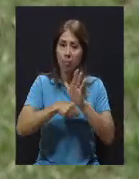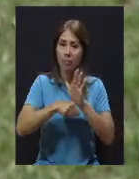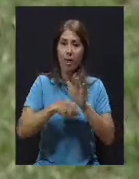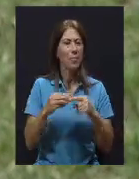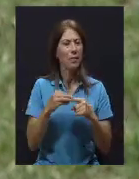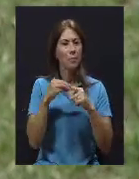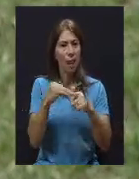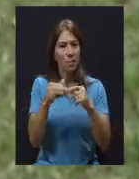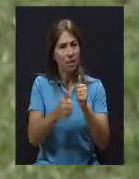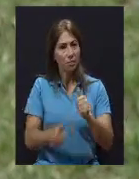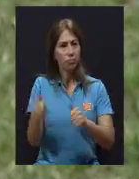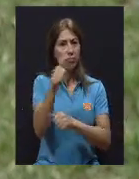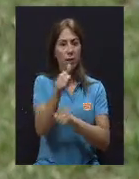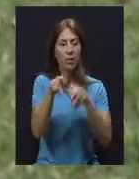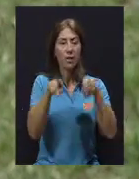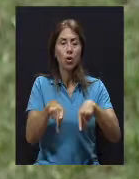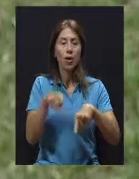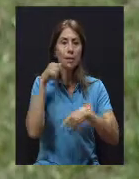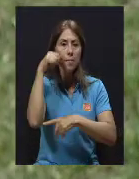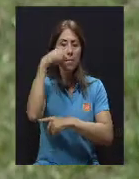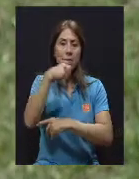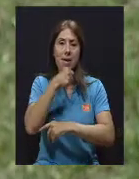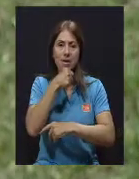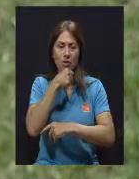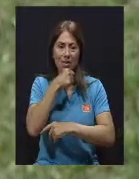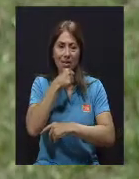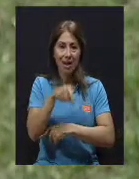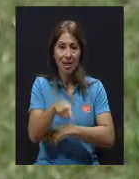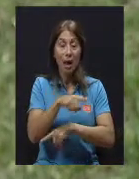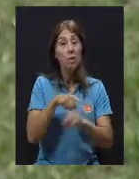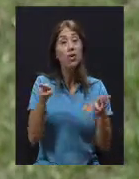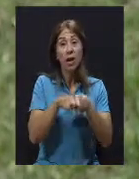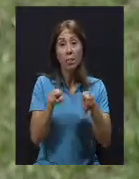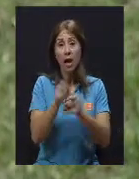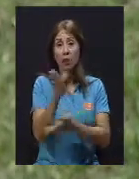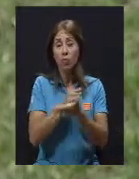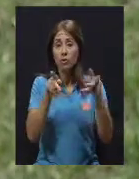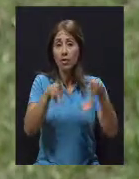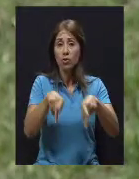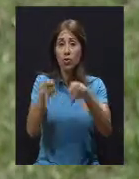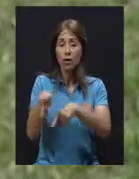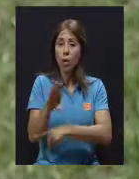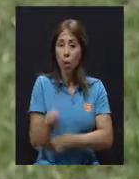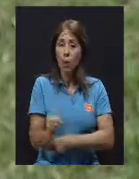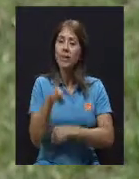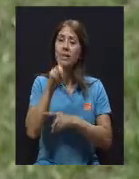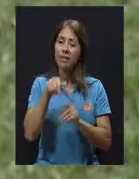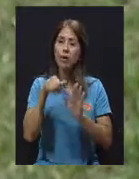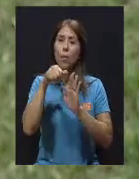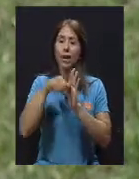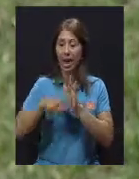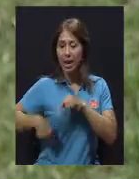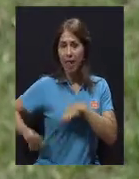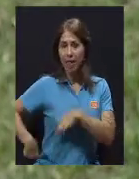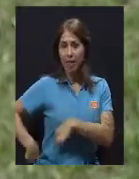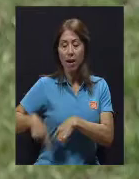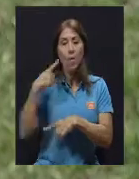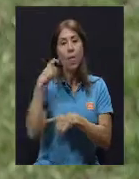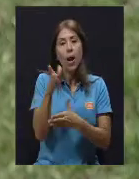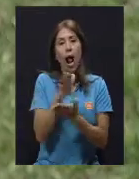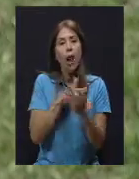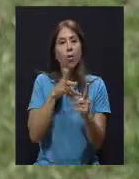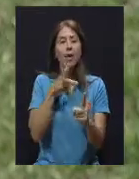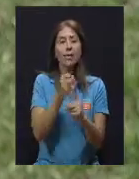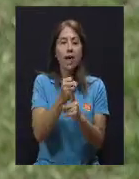pero sin embargo hay gran cantidad de jóvenes que también tienen que someterse por enfermedades reumáticas, por accidentes de tránsito,